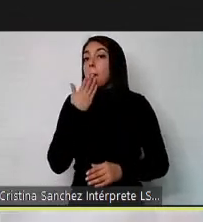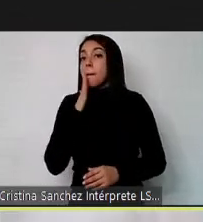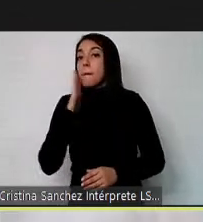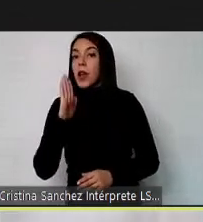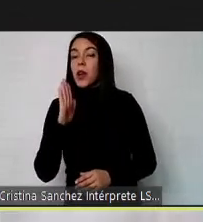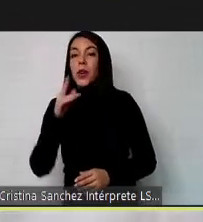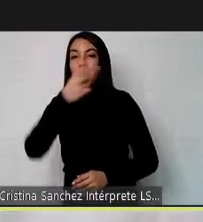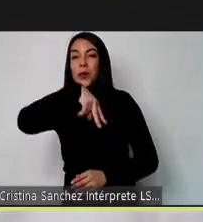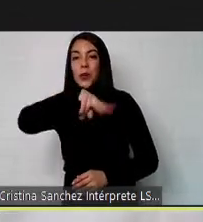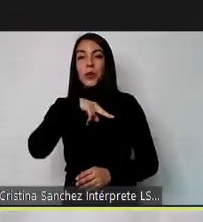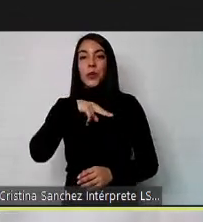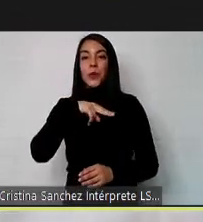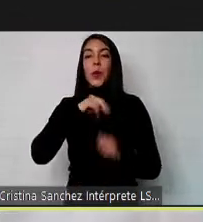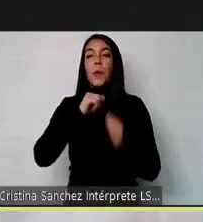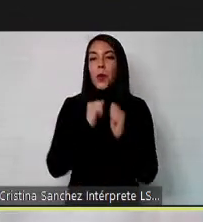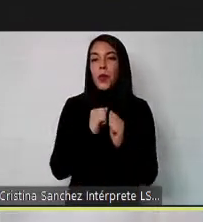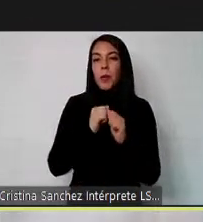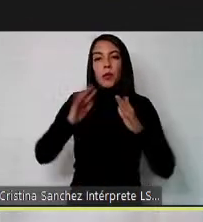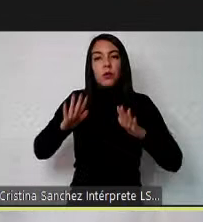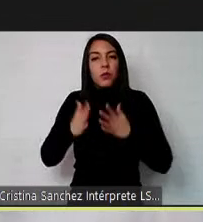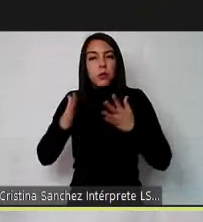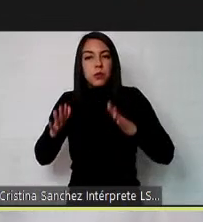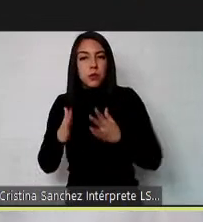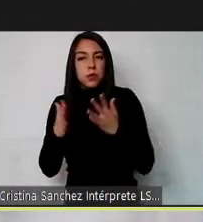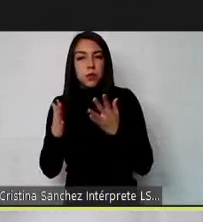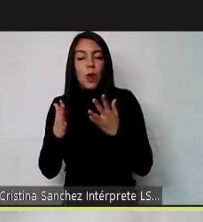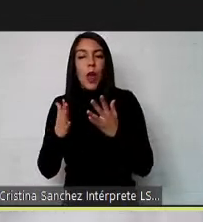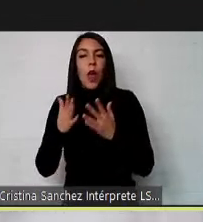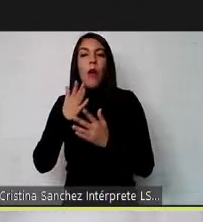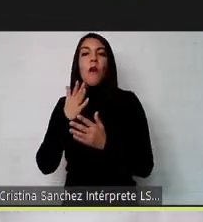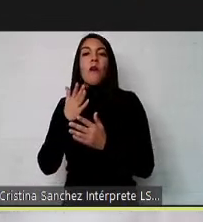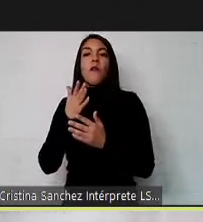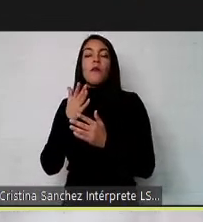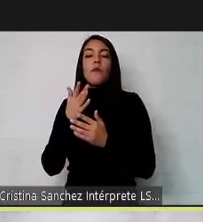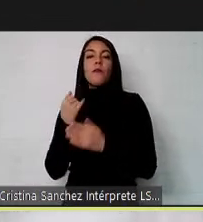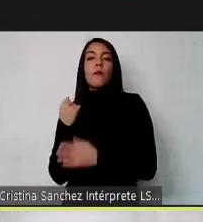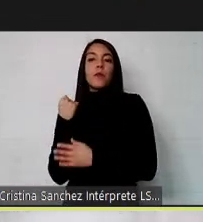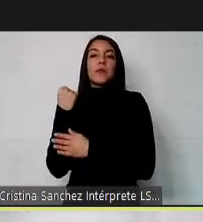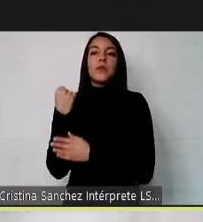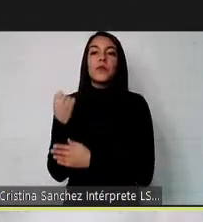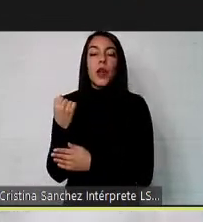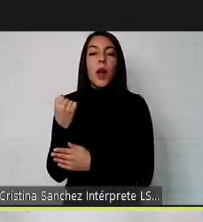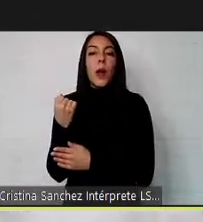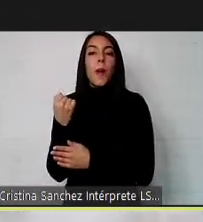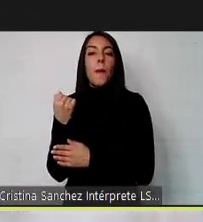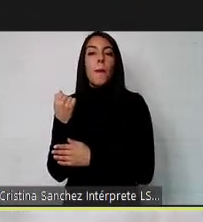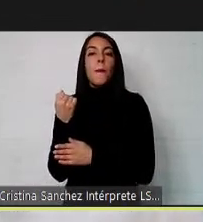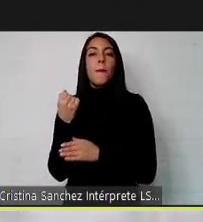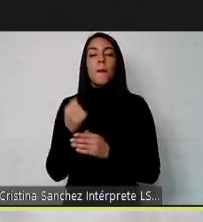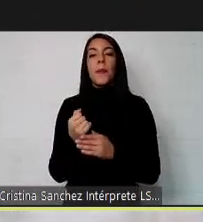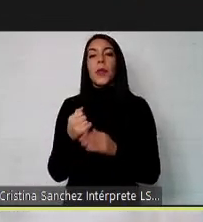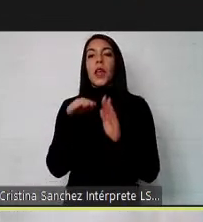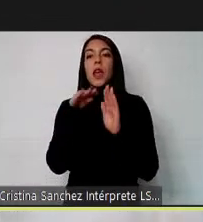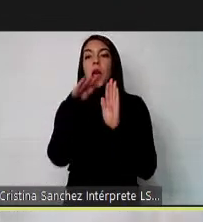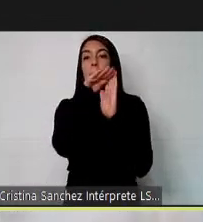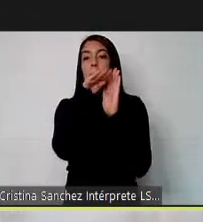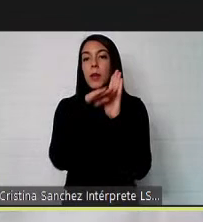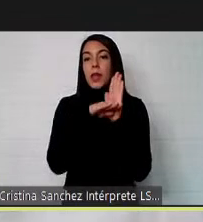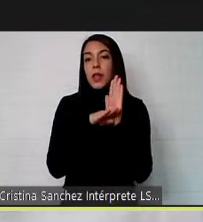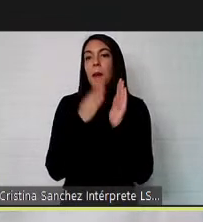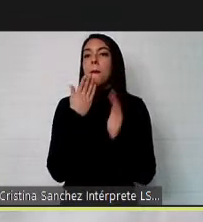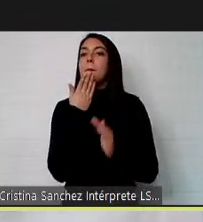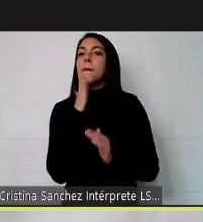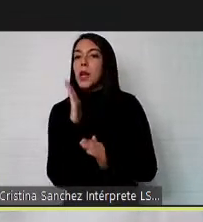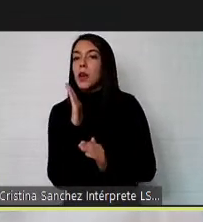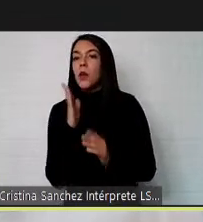nosotros incentivar impulsar y favorecer medidas que le den una mejor calidad de vida a las personas que no